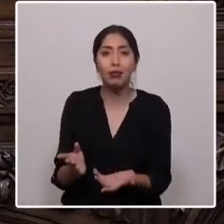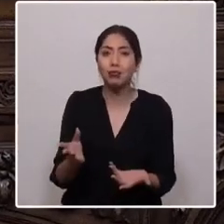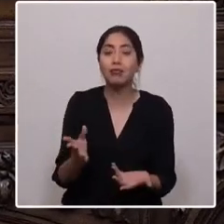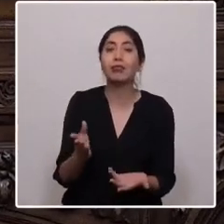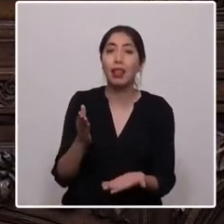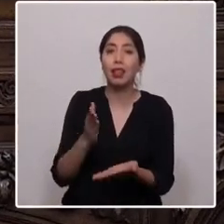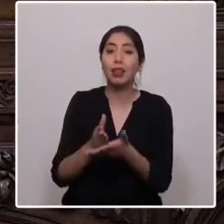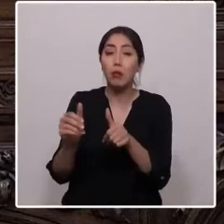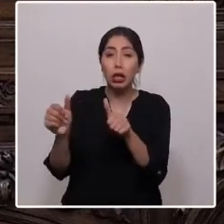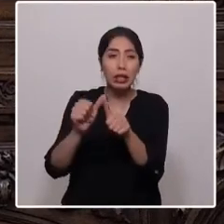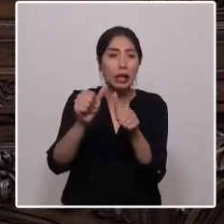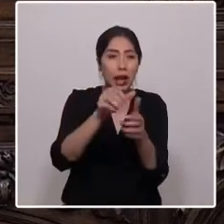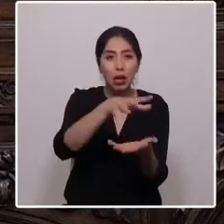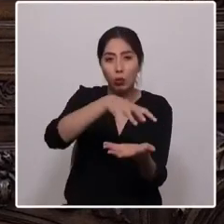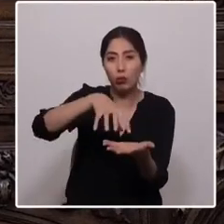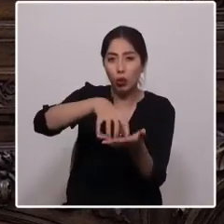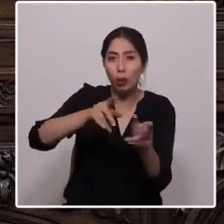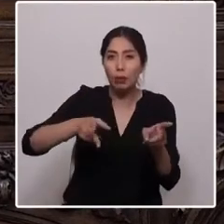que les permitan nutrirse de ellos.